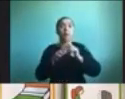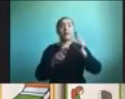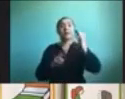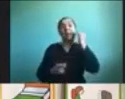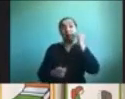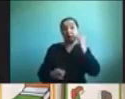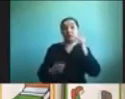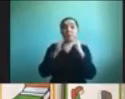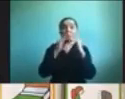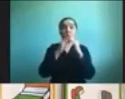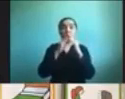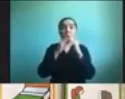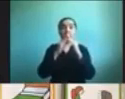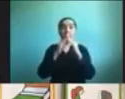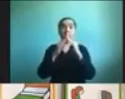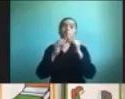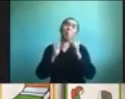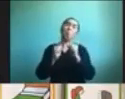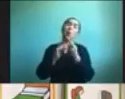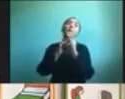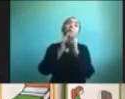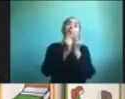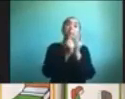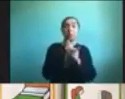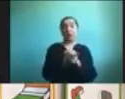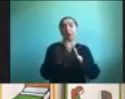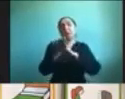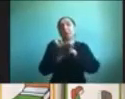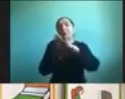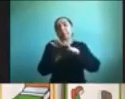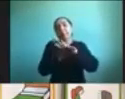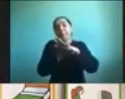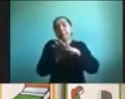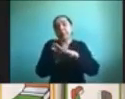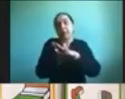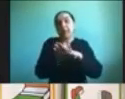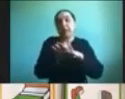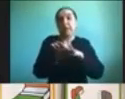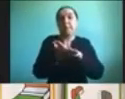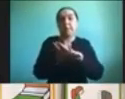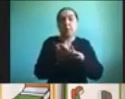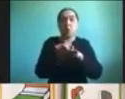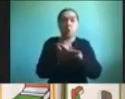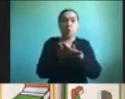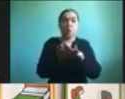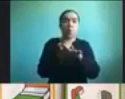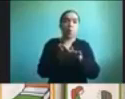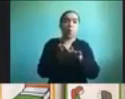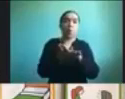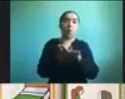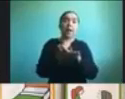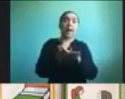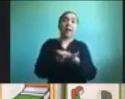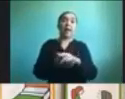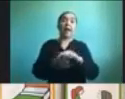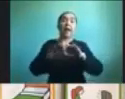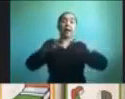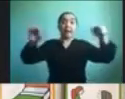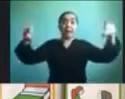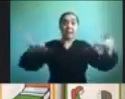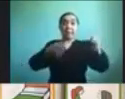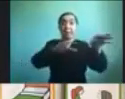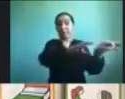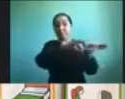esto también se puede ir adecuando por ejemplo existe está ya la tarea de hacer la cama y claro puede haber